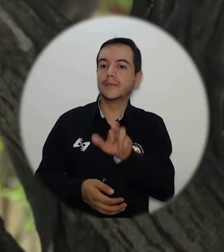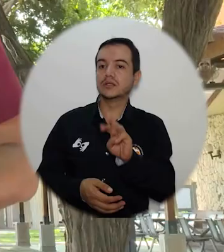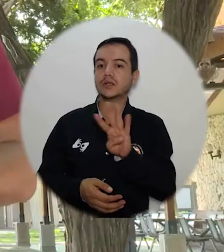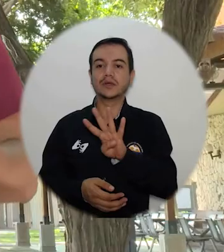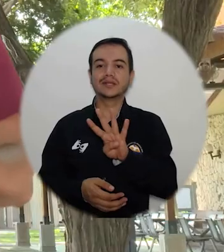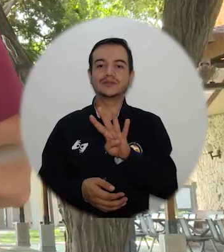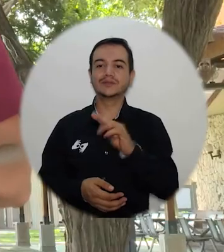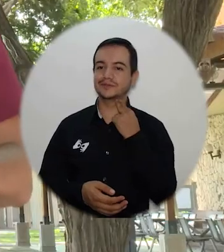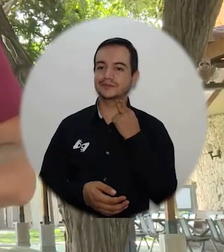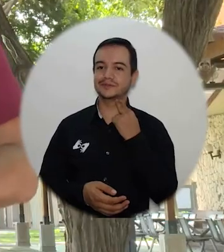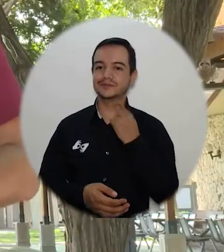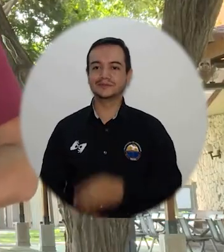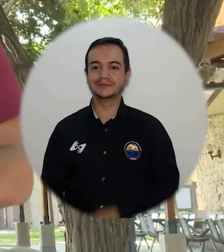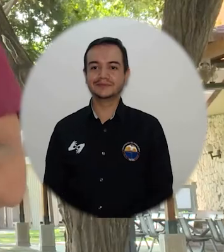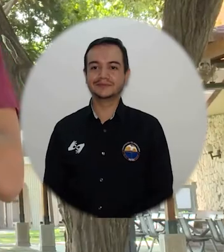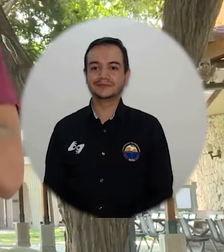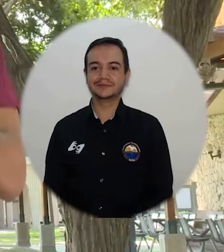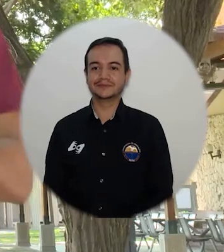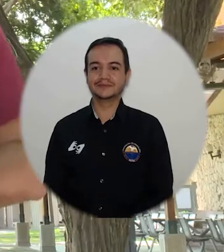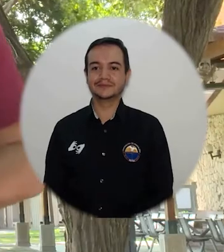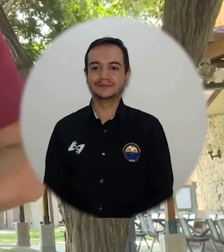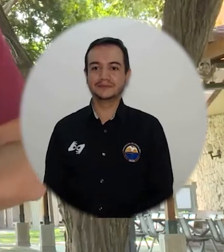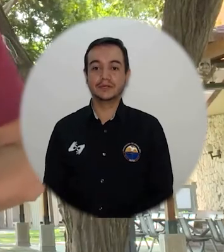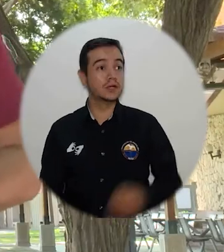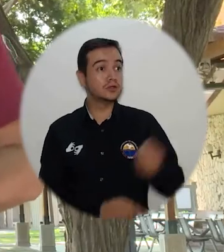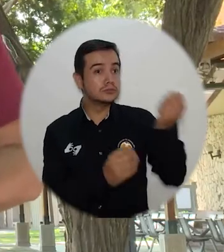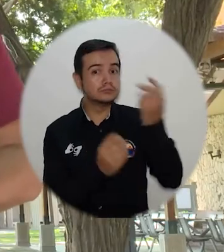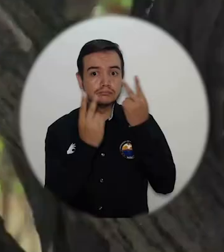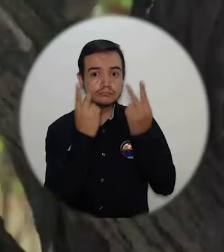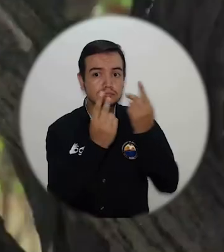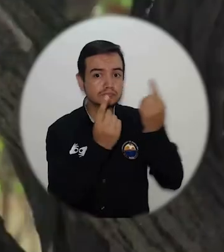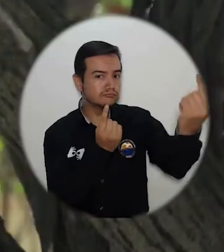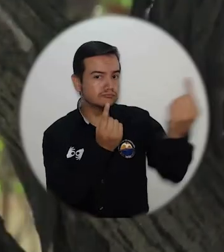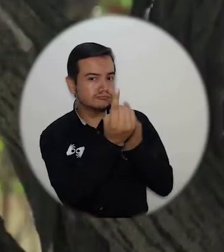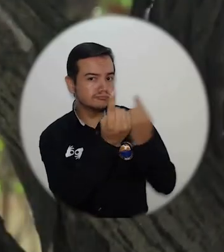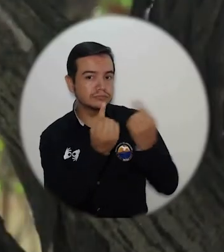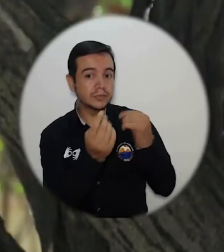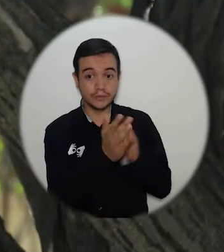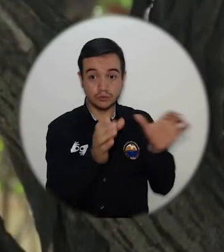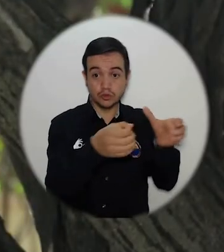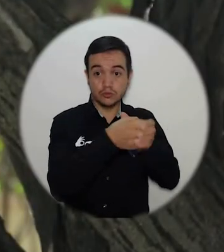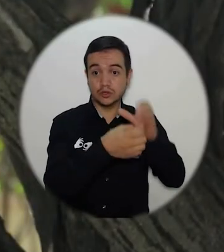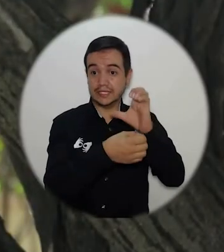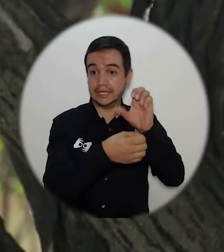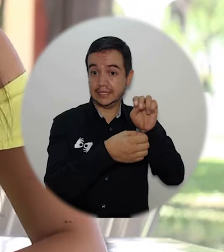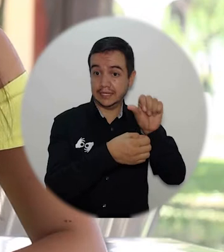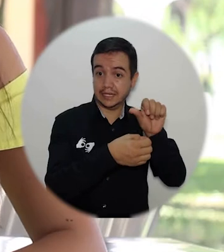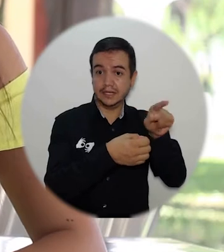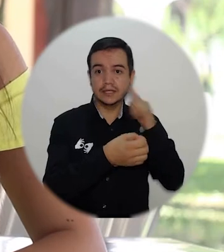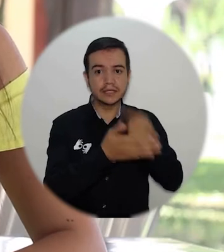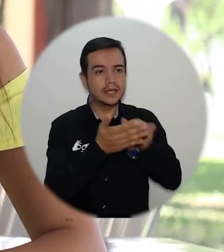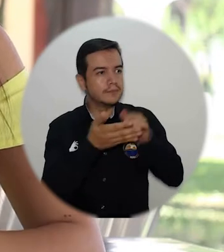académica de investigación y administrativa que se desarrolla al interior del programa de medicina en la constante búsqueda de la alta calidad.